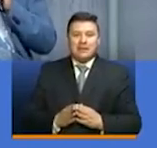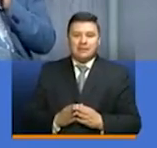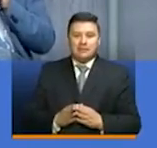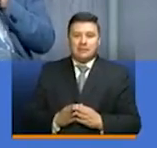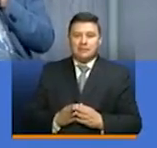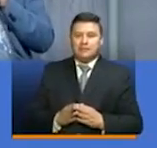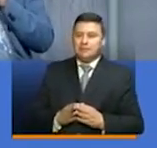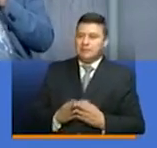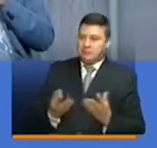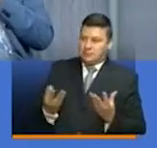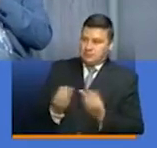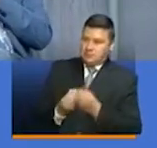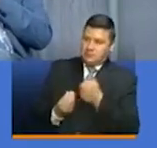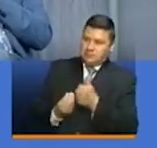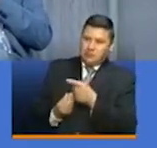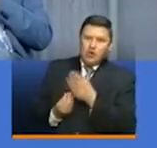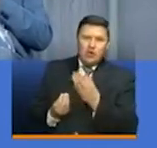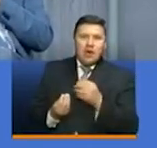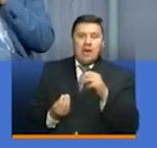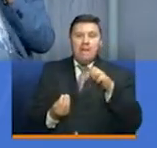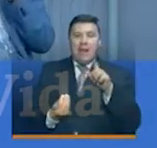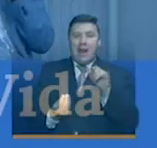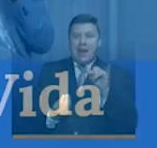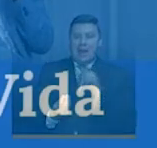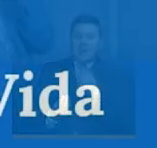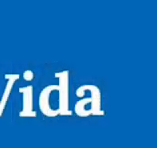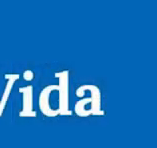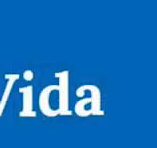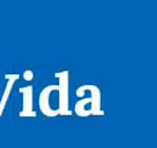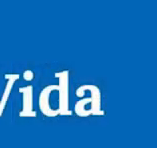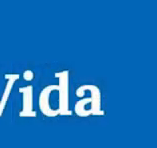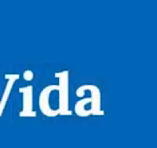Laura, Grupo PALI, enhorabuena. Espectacular la propuesta.